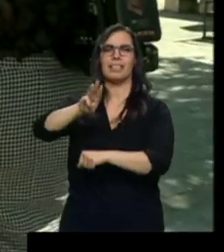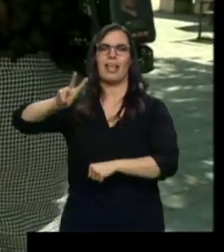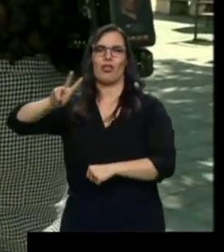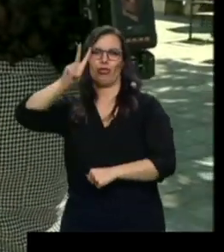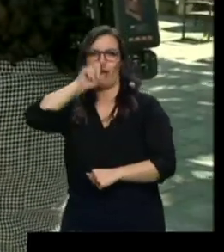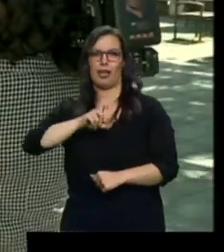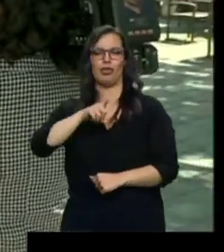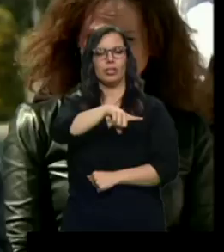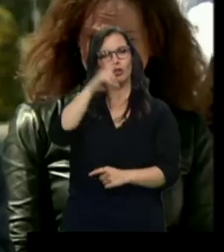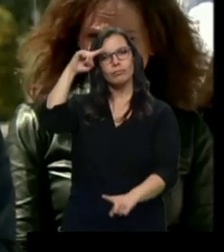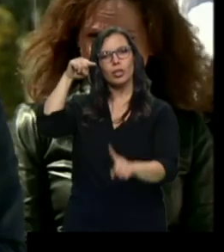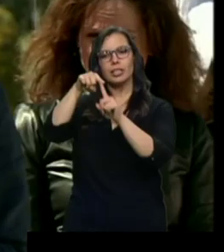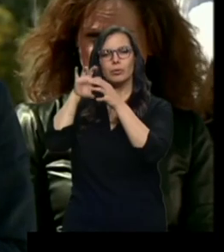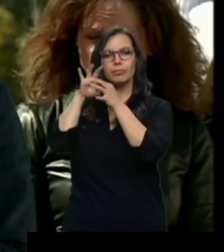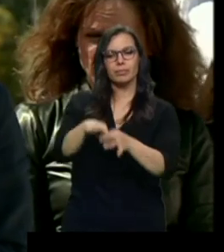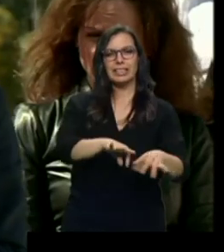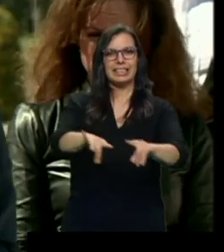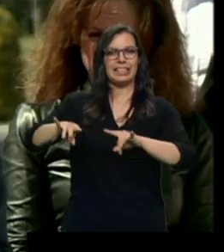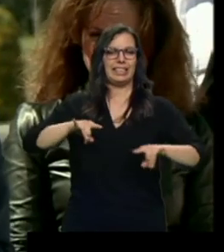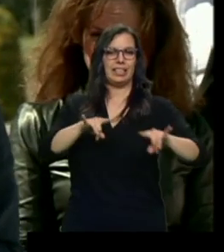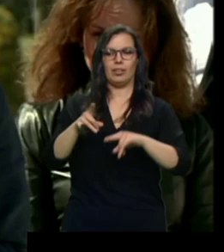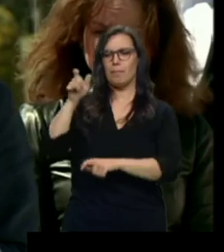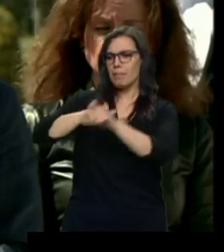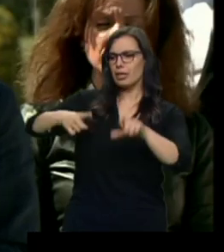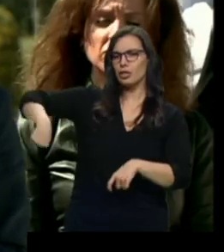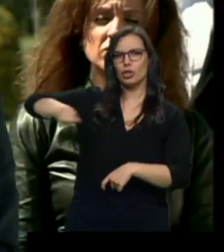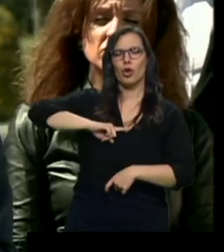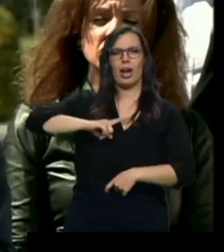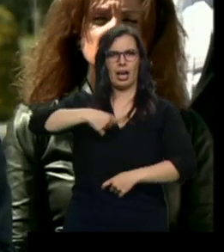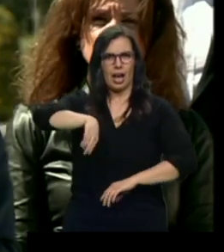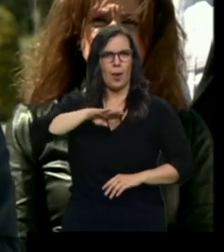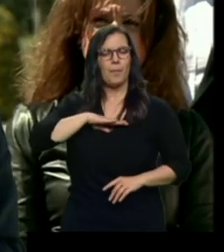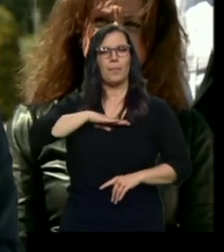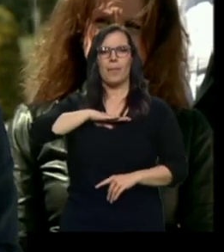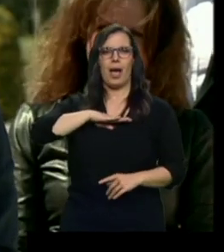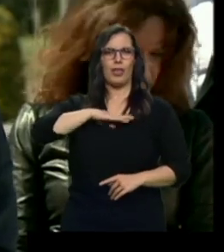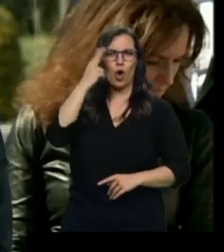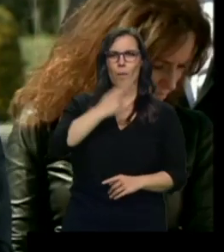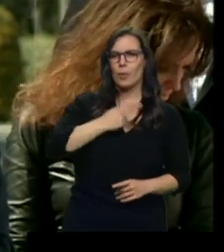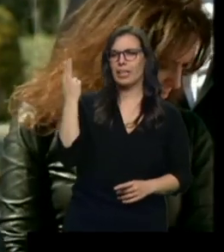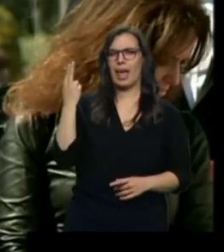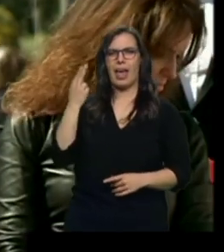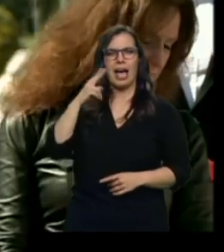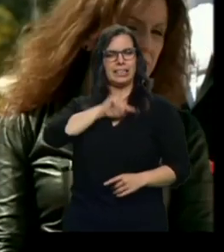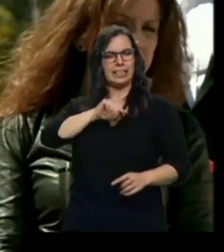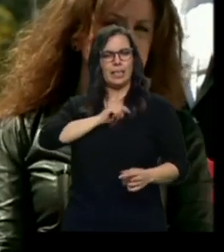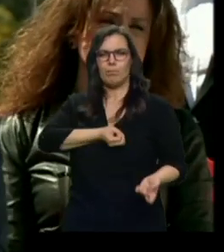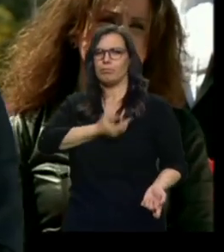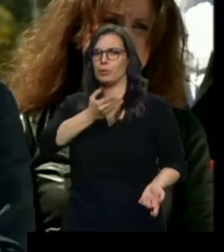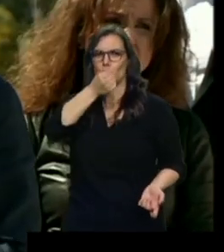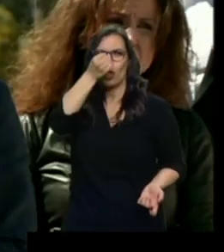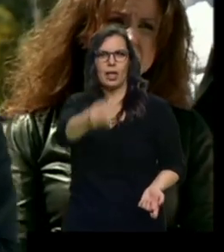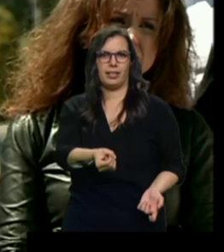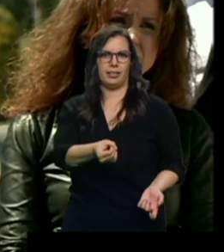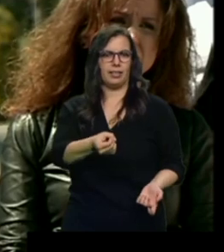ellos los protagonistas. Gente, como digo, capaz, gente comprometida, gente socialista hasta la médula, con los que he